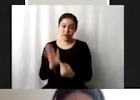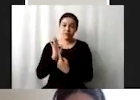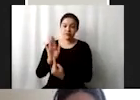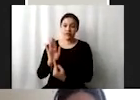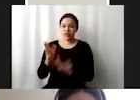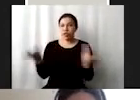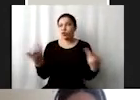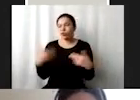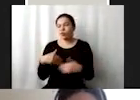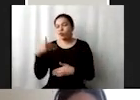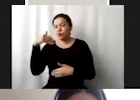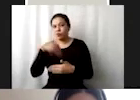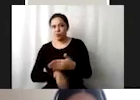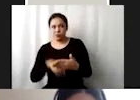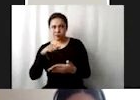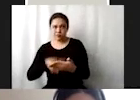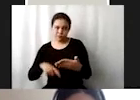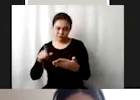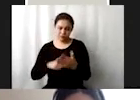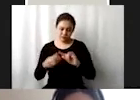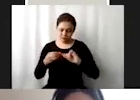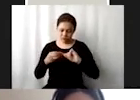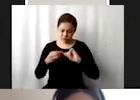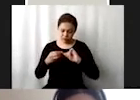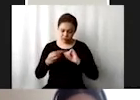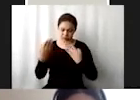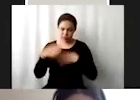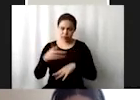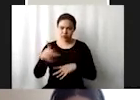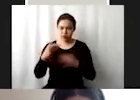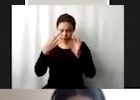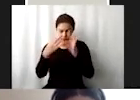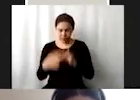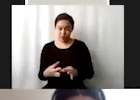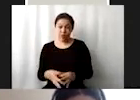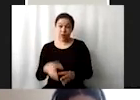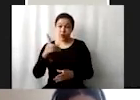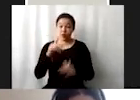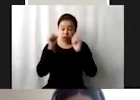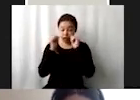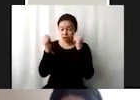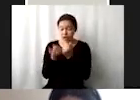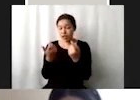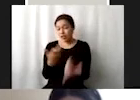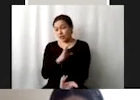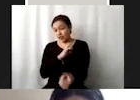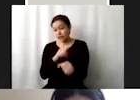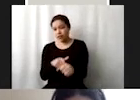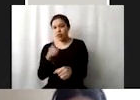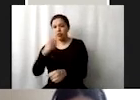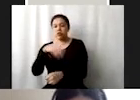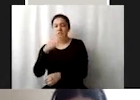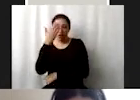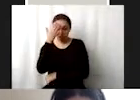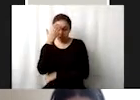desesperanzadores sobre su cumplimiento hubo una organización en particular que quizá ustedes la ubican el